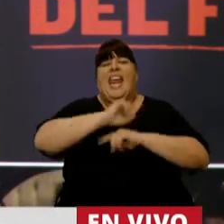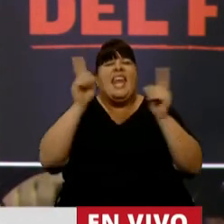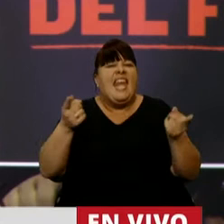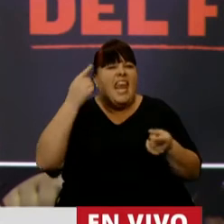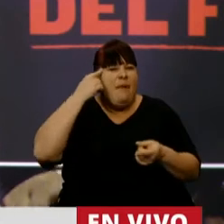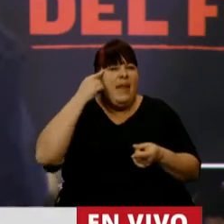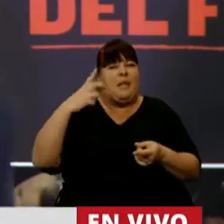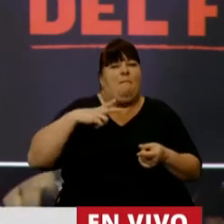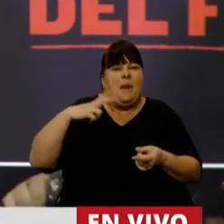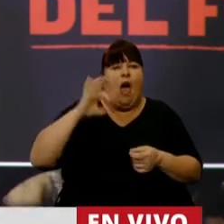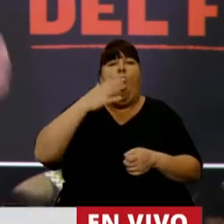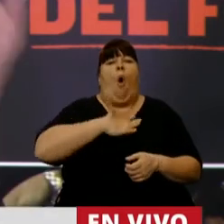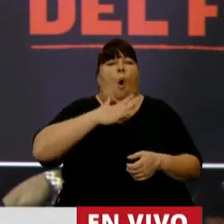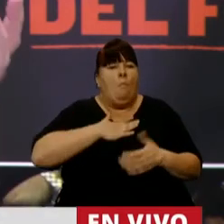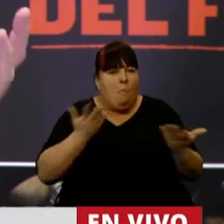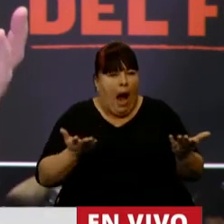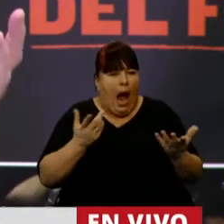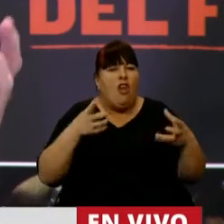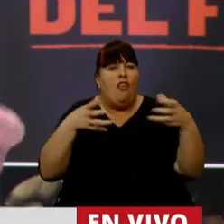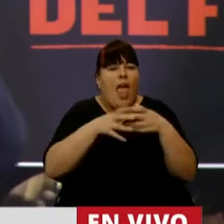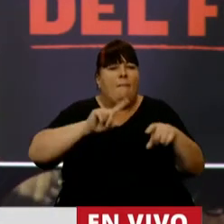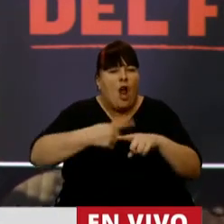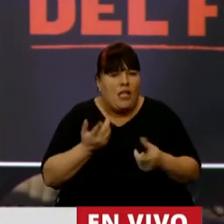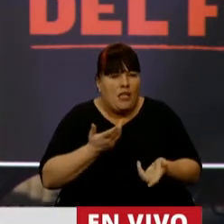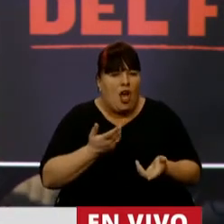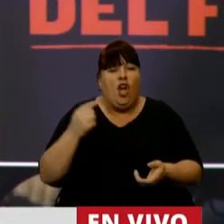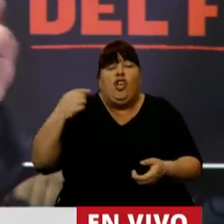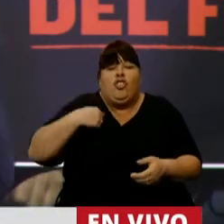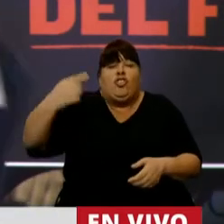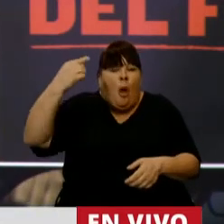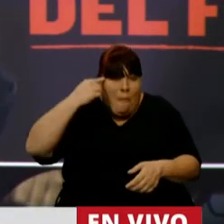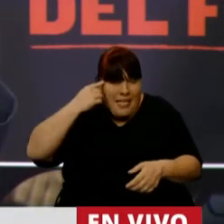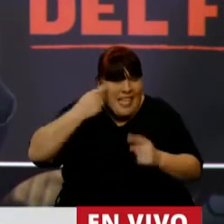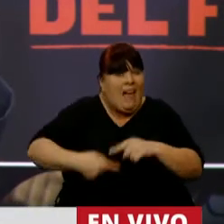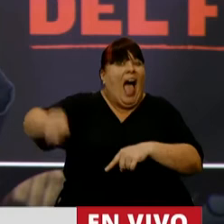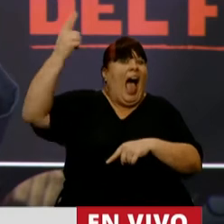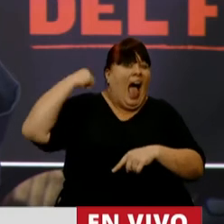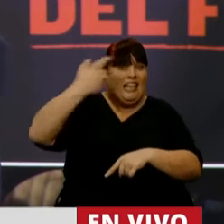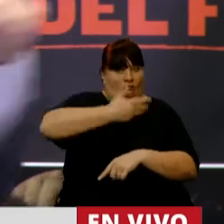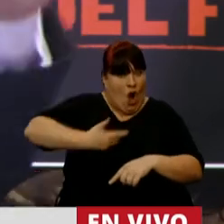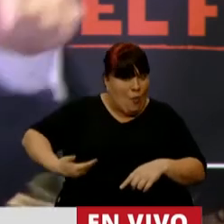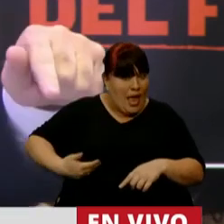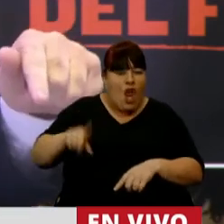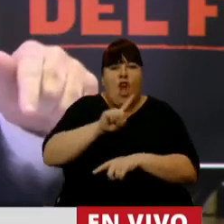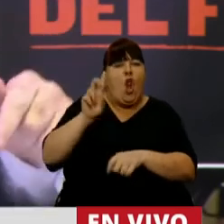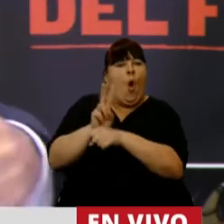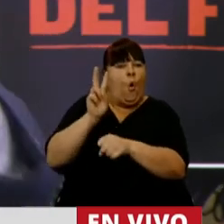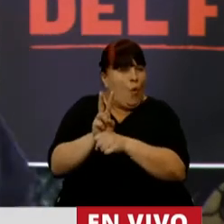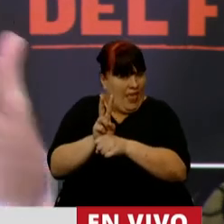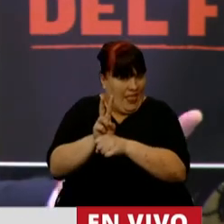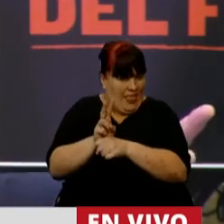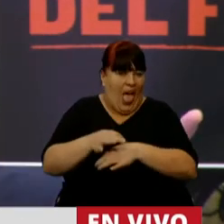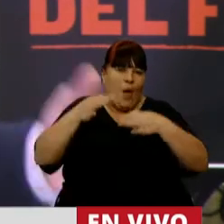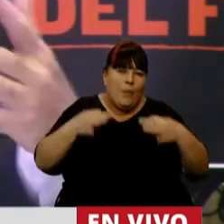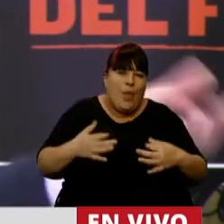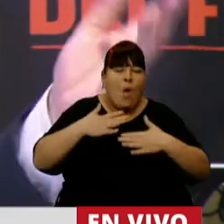consideraciones personales y humanas que tiene una fuerza política que yo creía que el anterior no protegía de